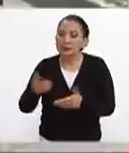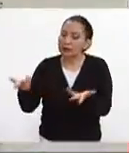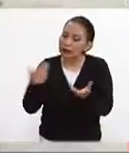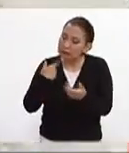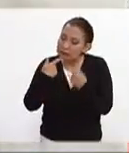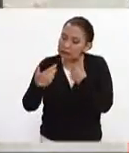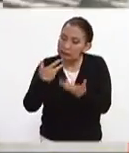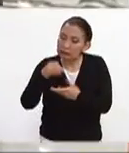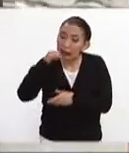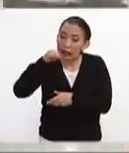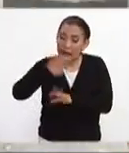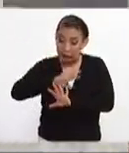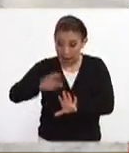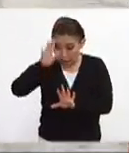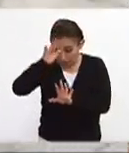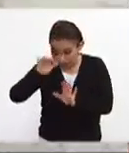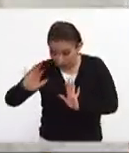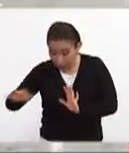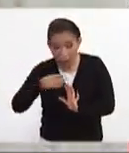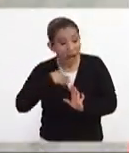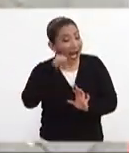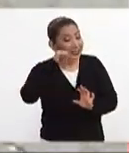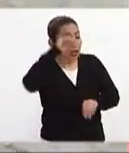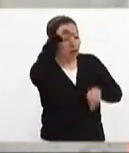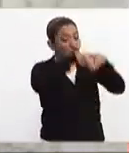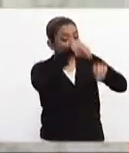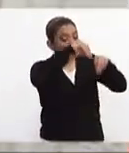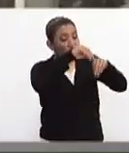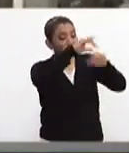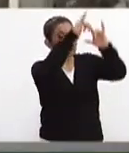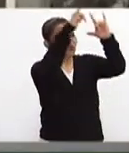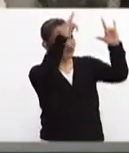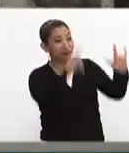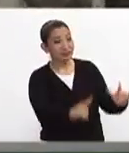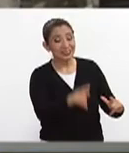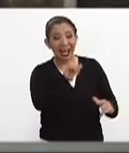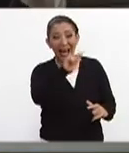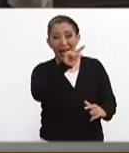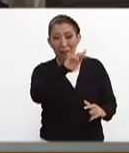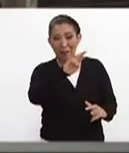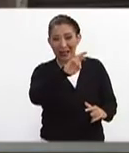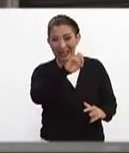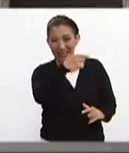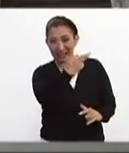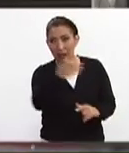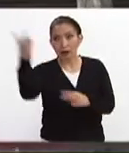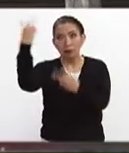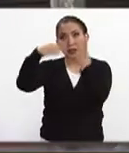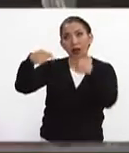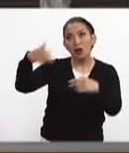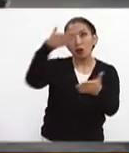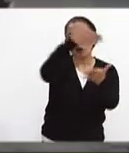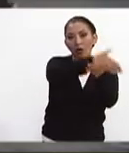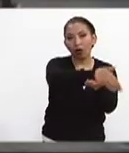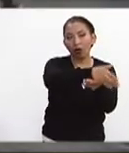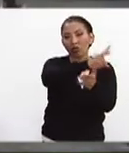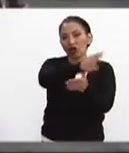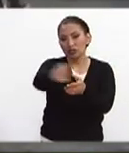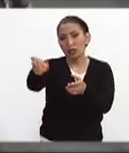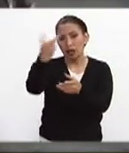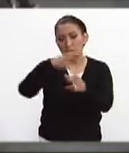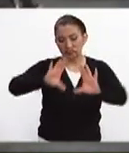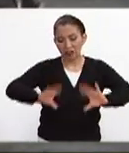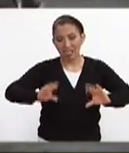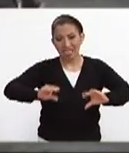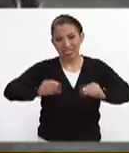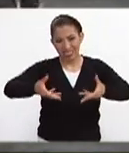poder habilitar un albergue. Ayer llegaron cerca de 200 colchonetas